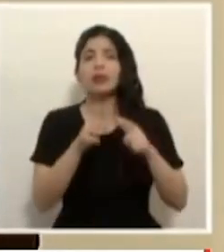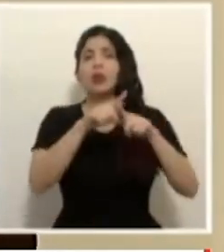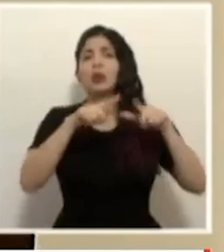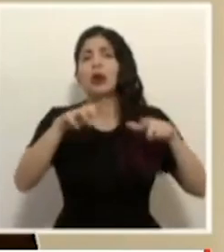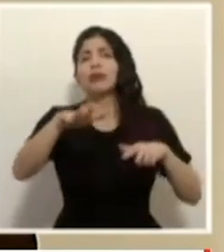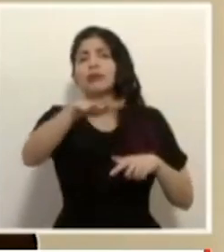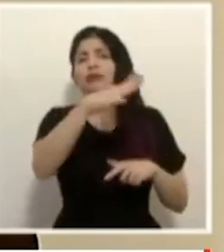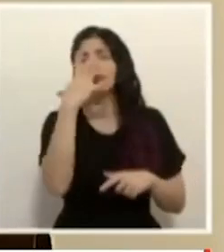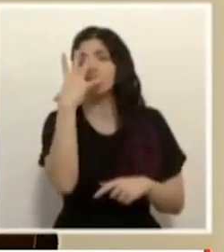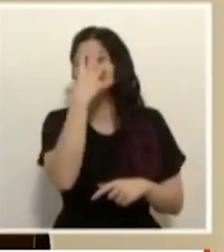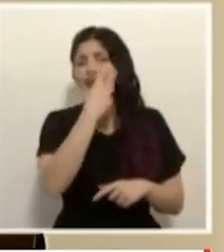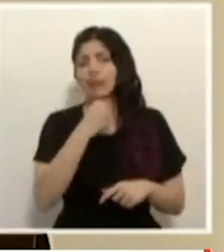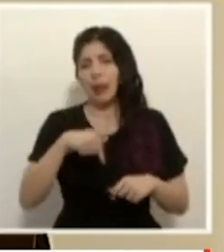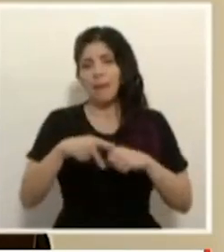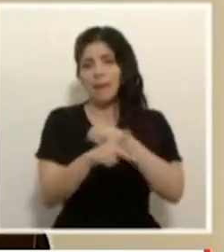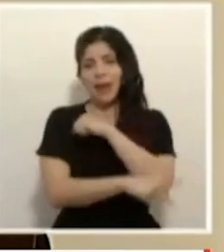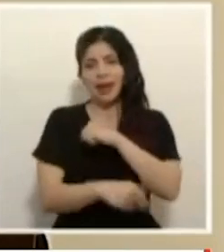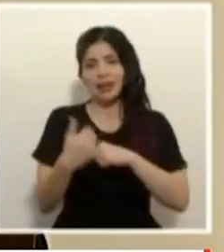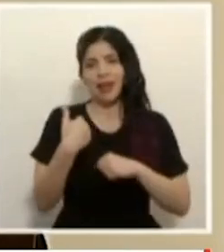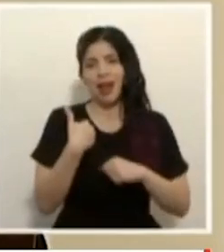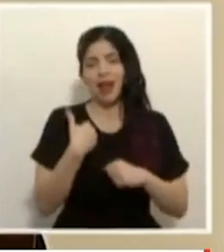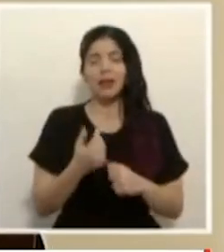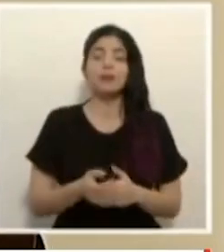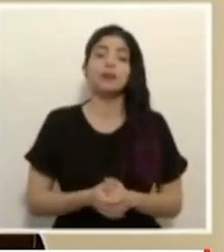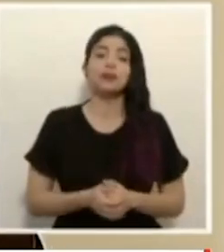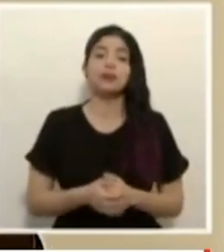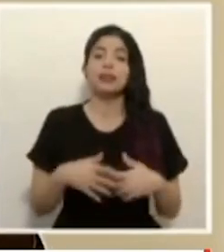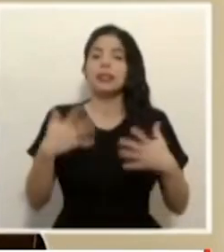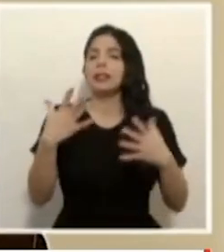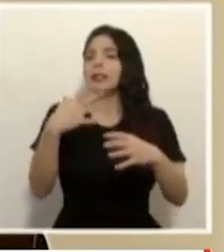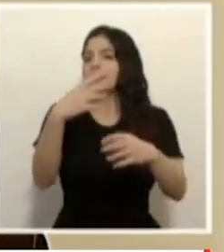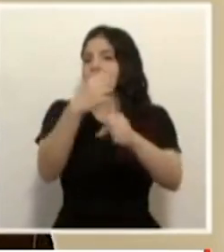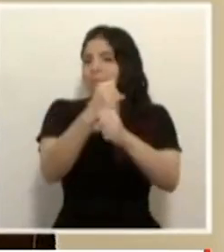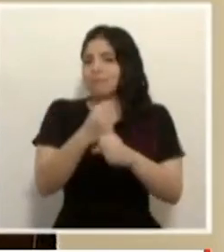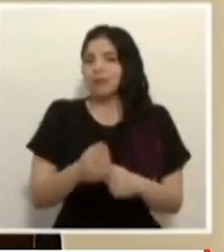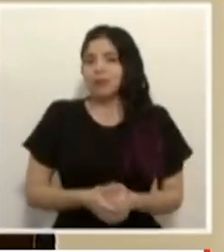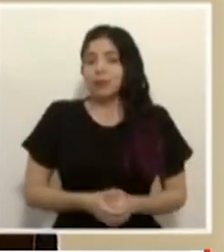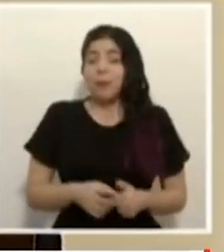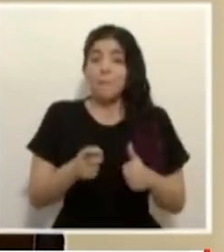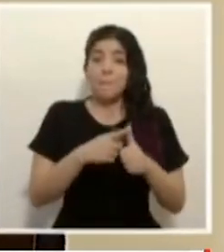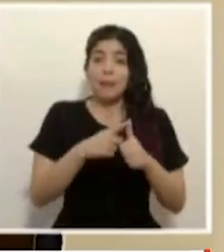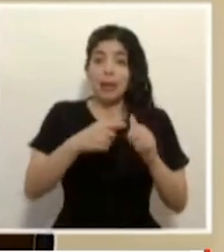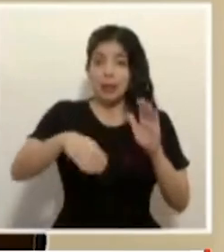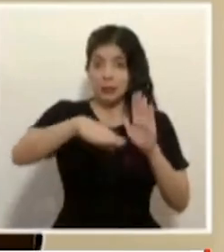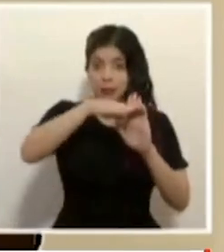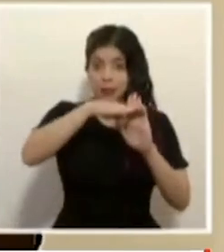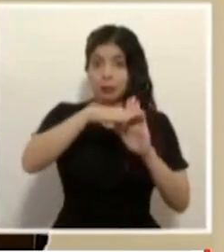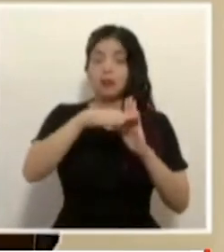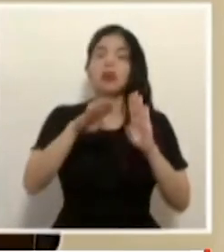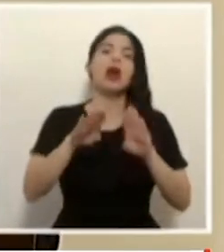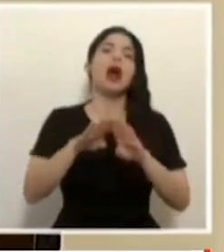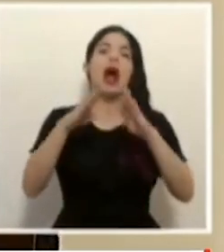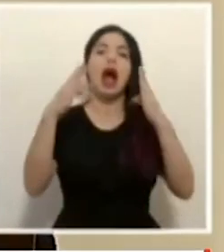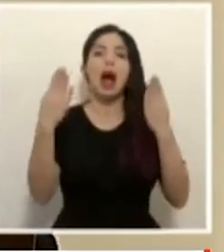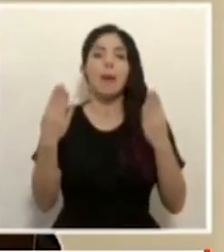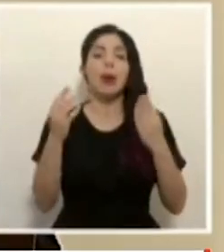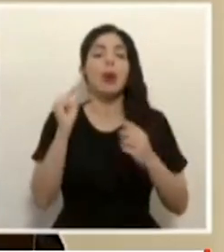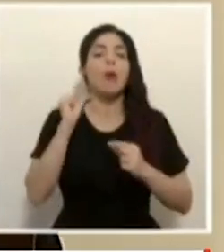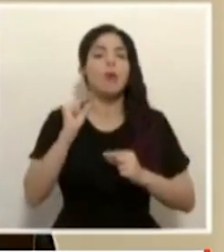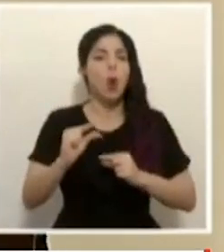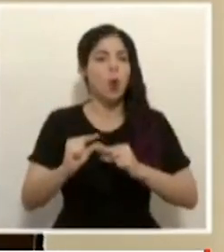increíbles que tiene nuestro país. En concreto, la primera medida es la apertura gradual